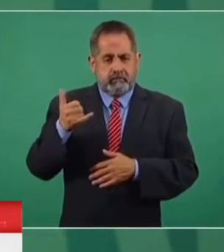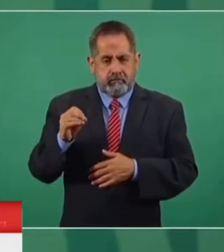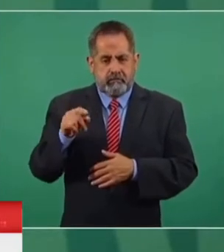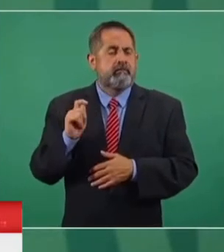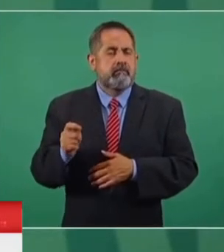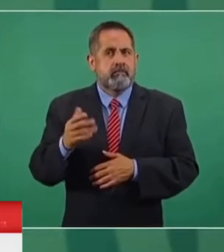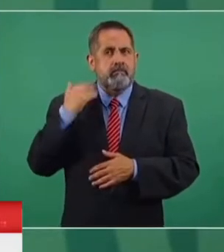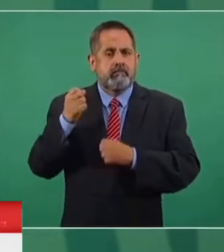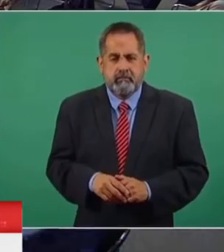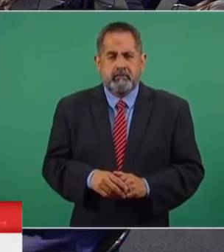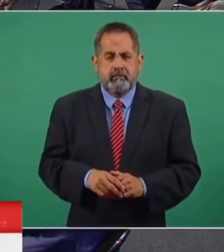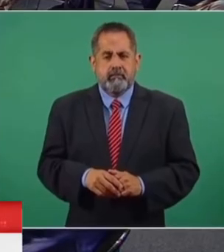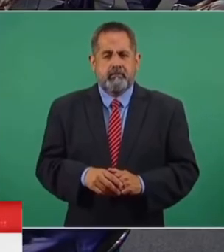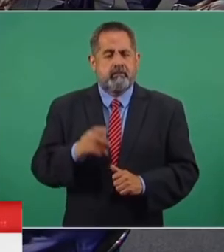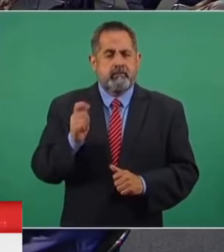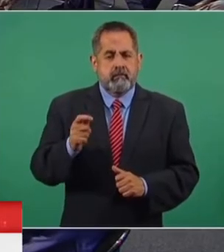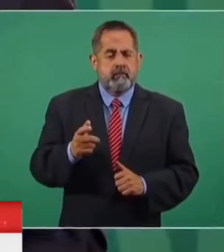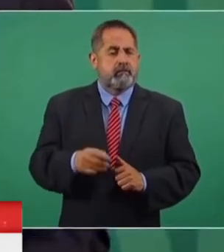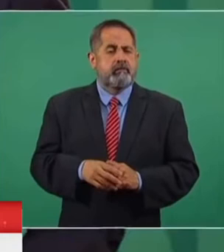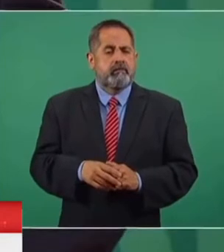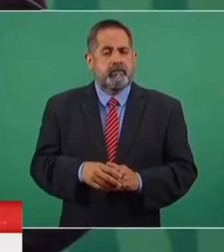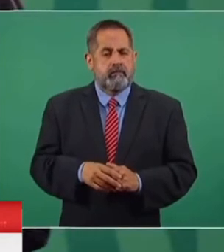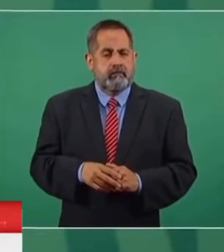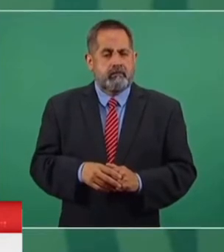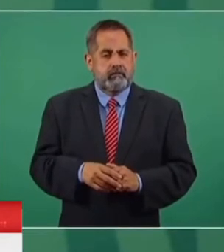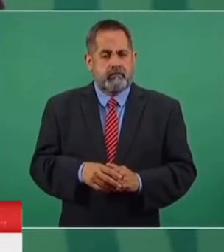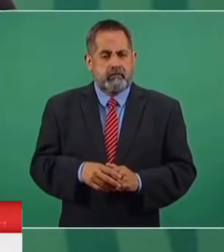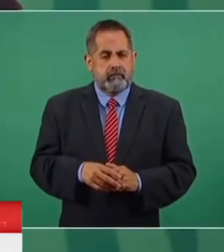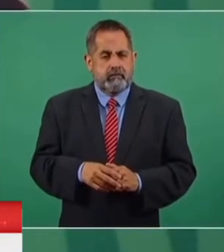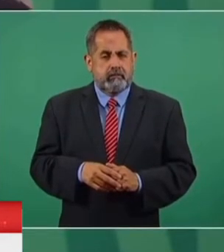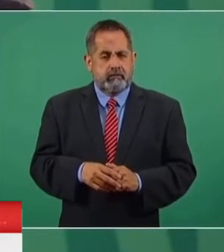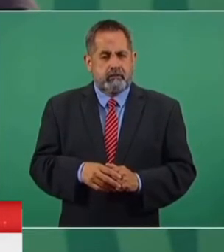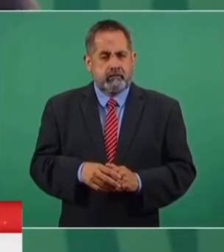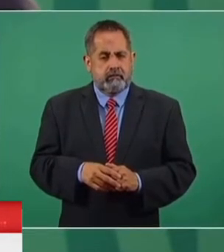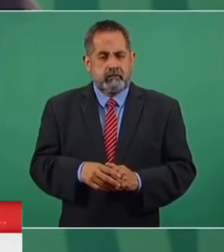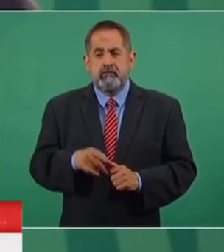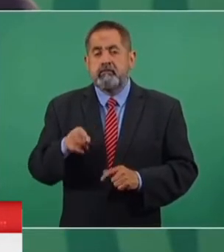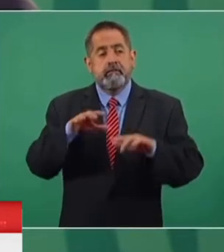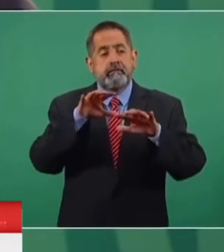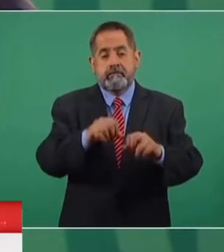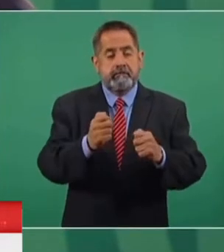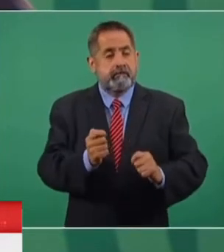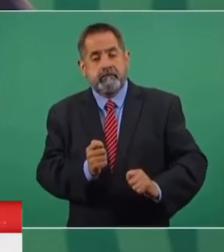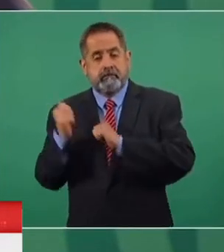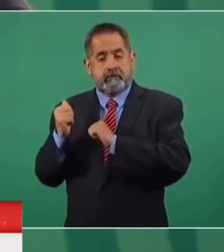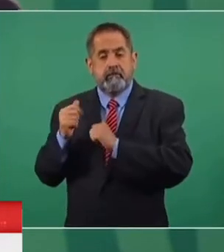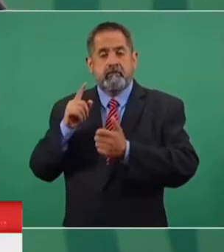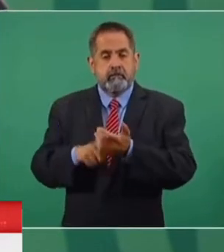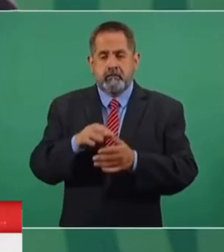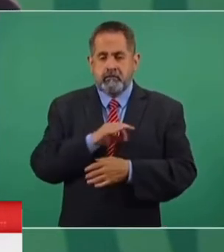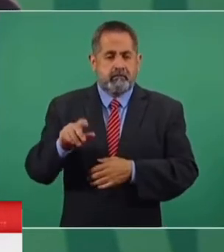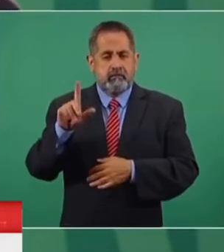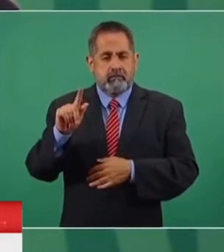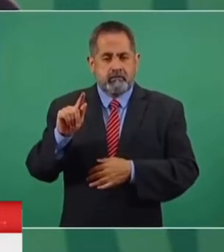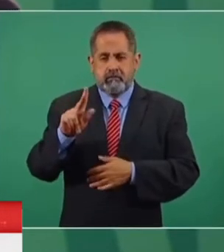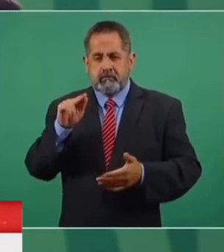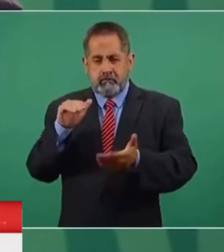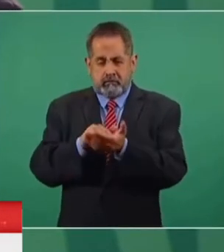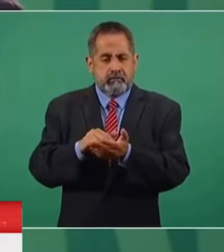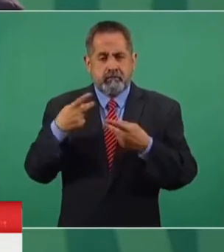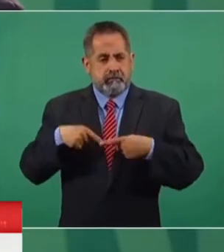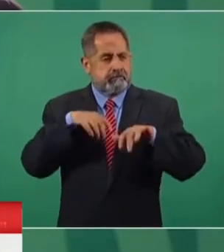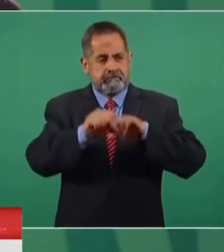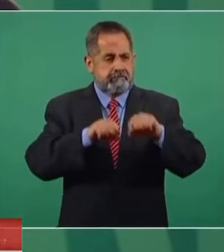del 19 fue una deportación de alrededor de 70, de 80 mil